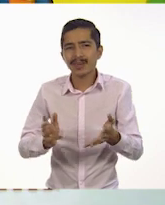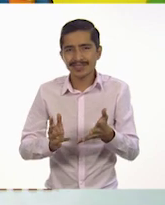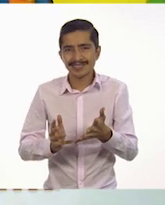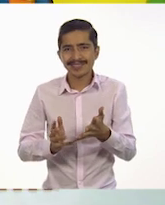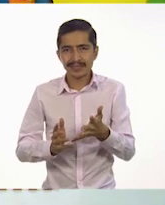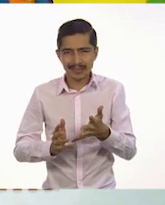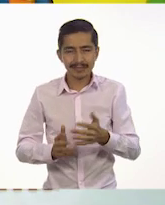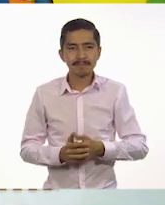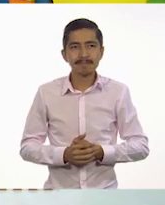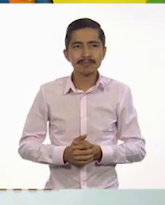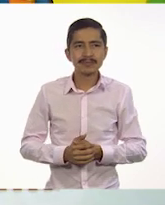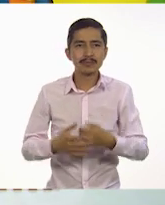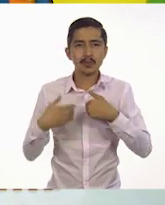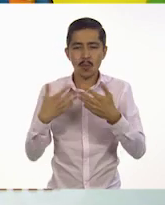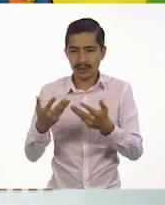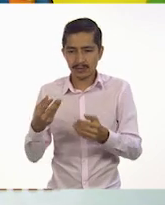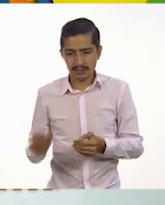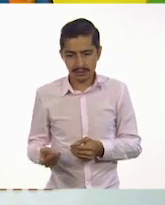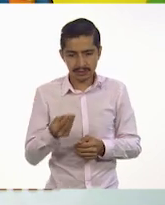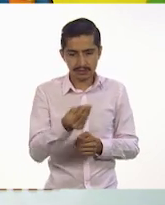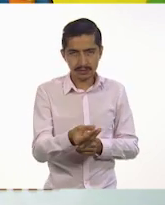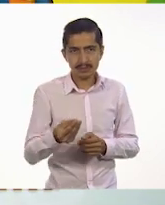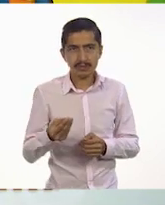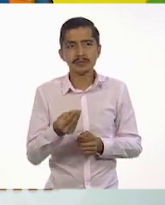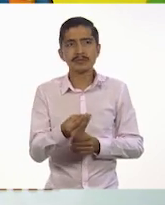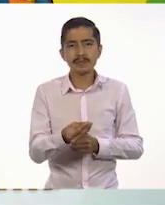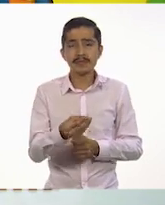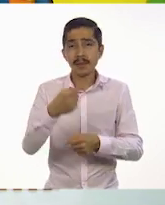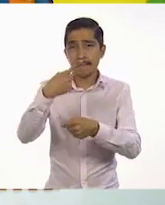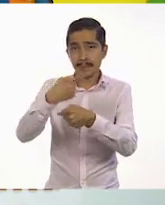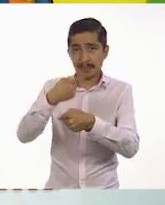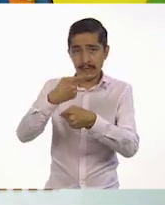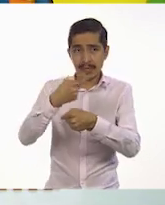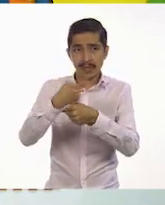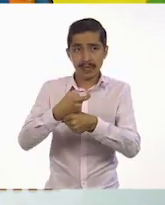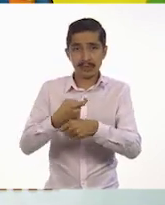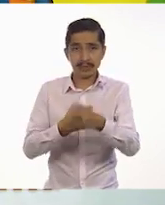Listo, te las voy a ir pasando. Por favor. Aquí está, la primera.